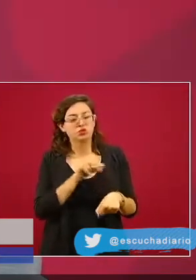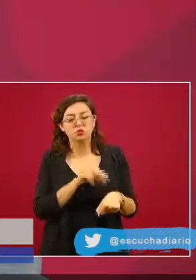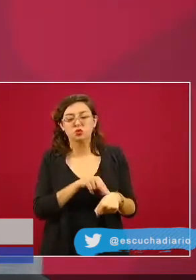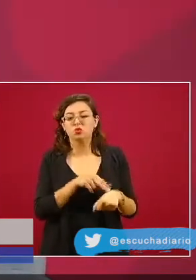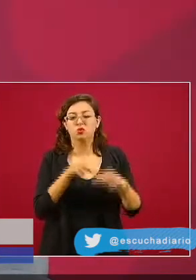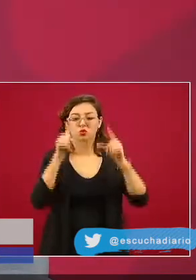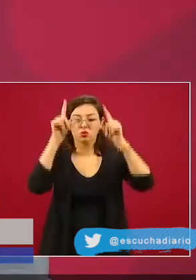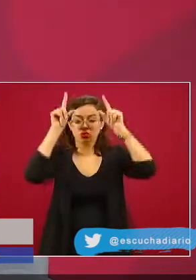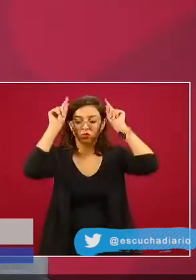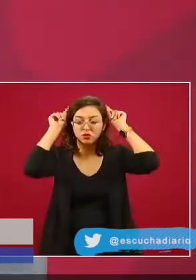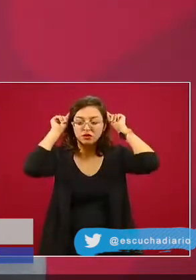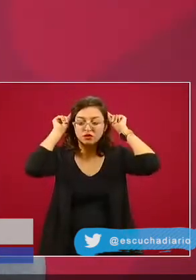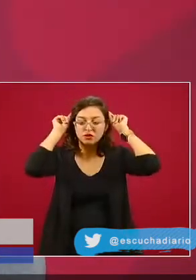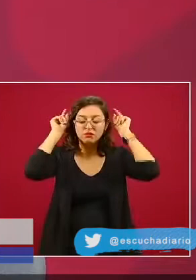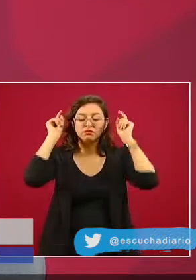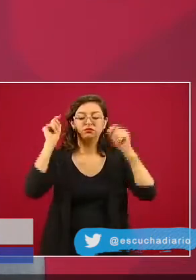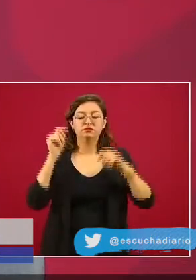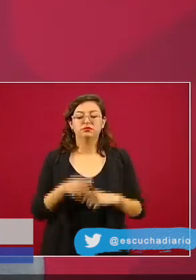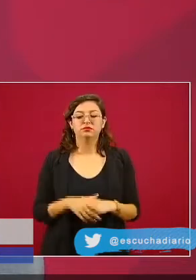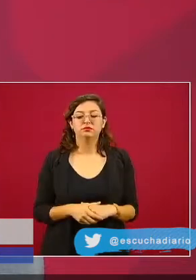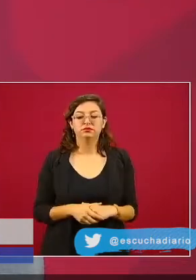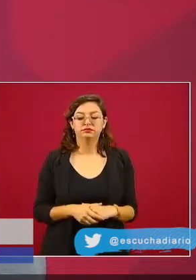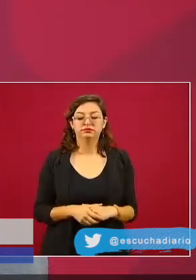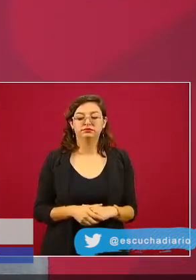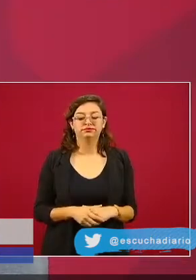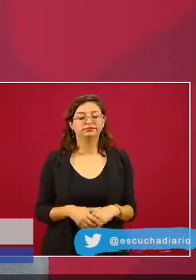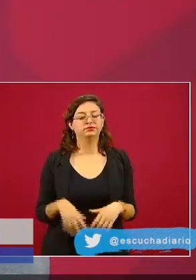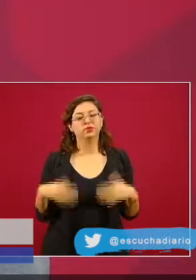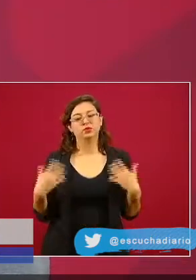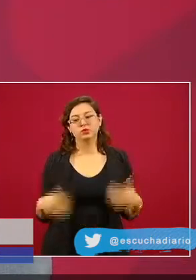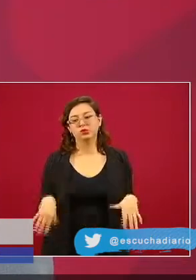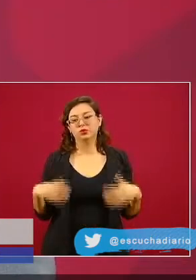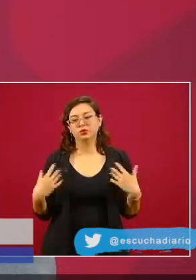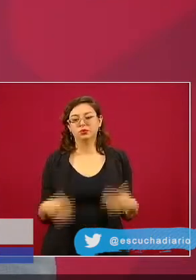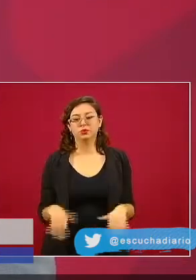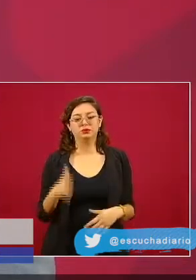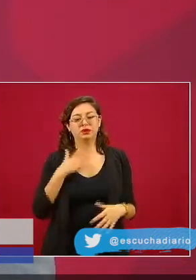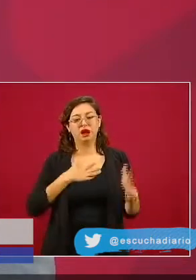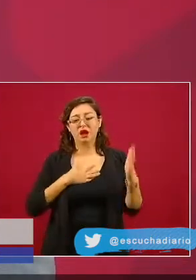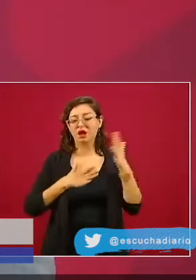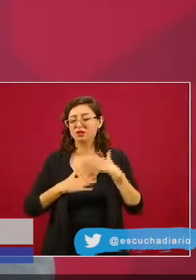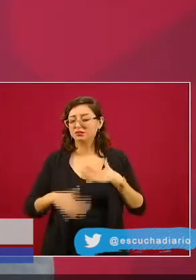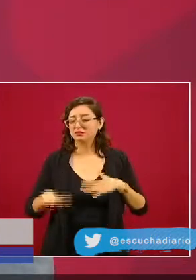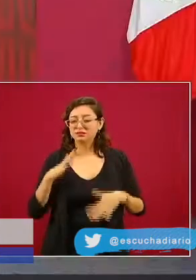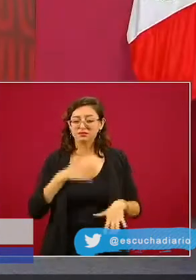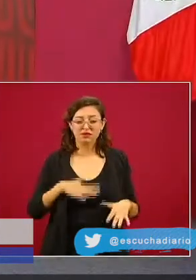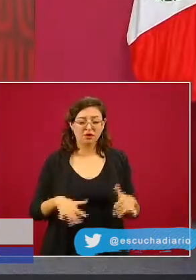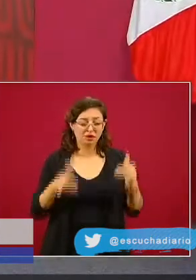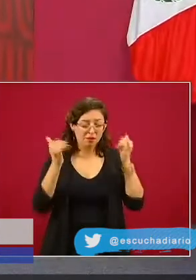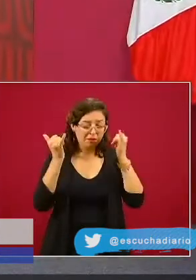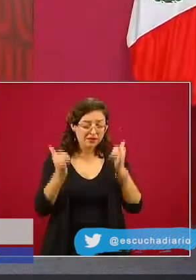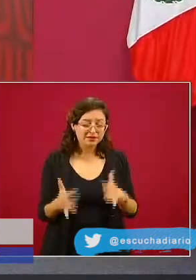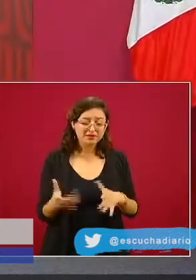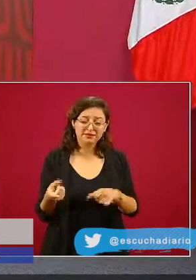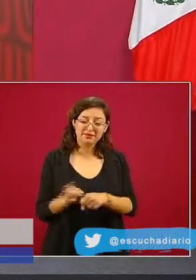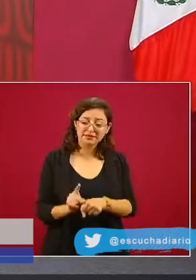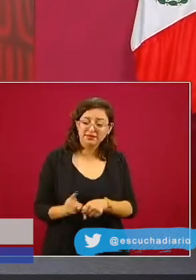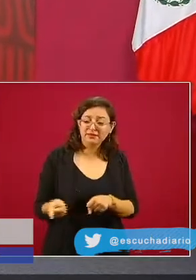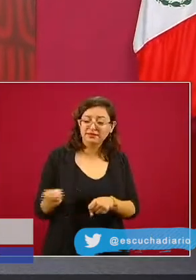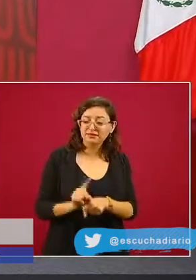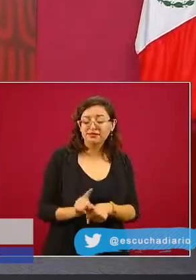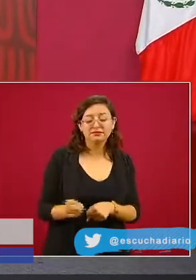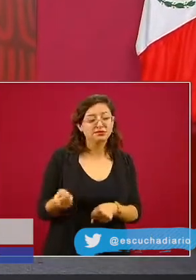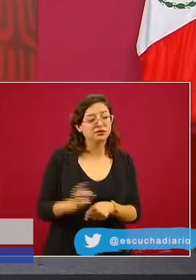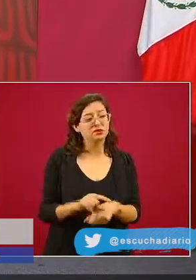las enfermeras. Imagínense cuánta fatiga, cuántos días, cuánto